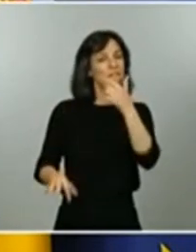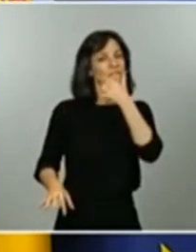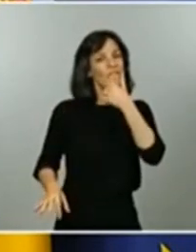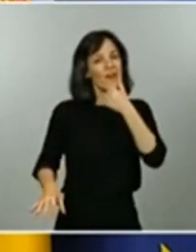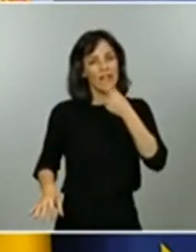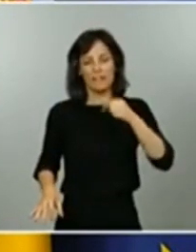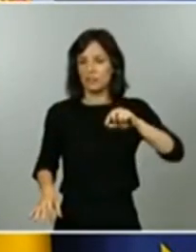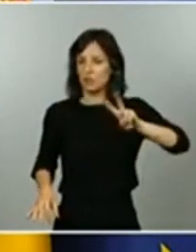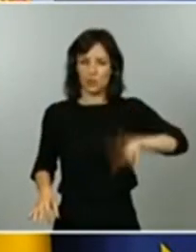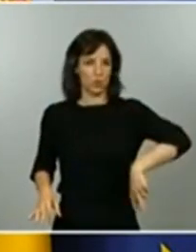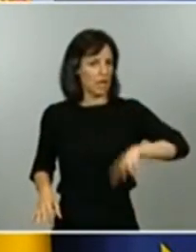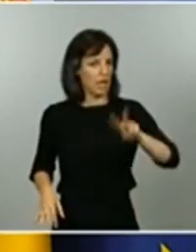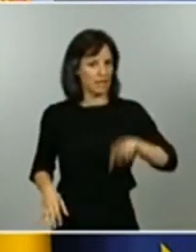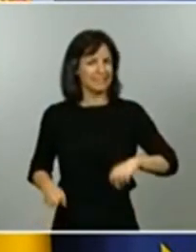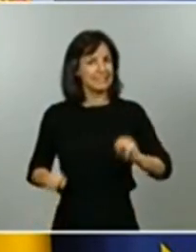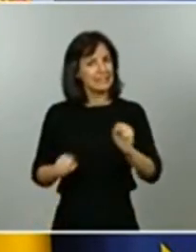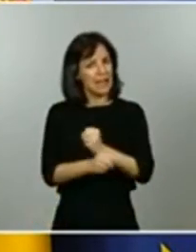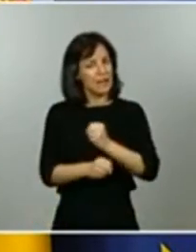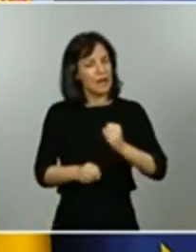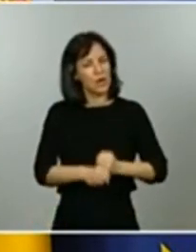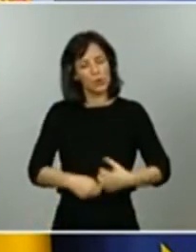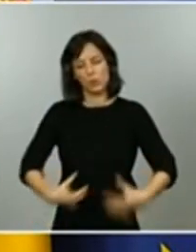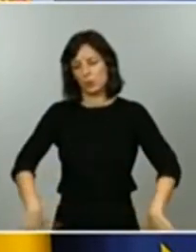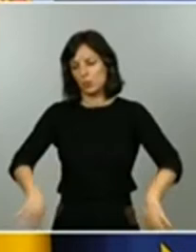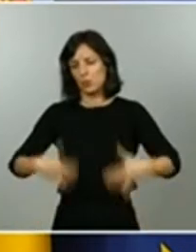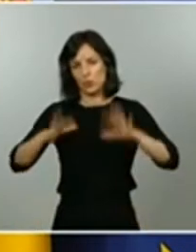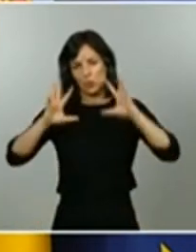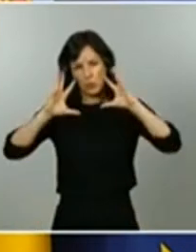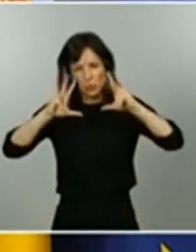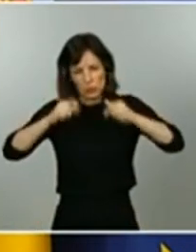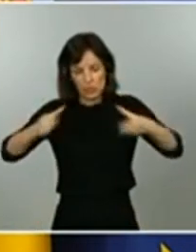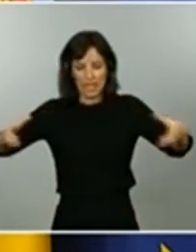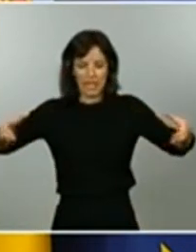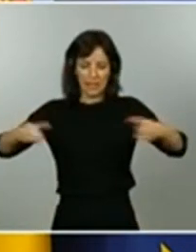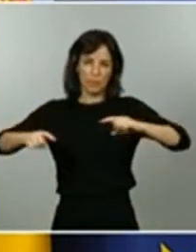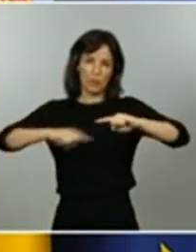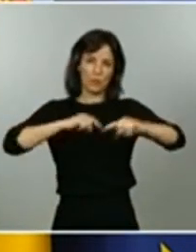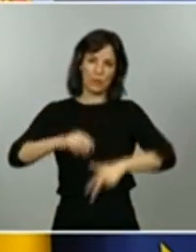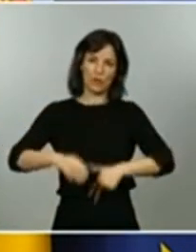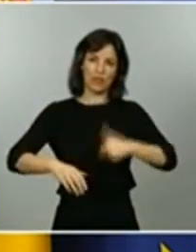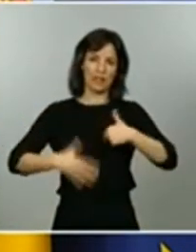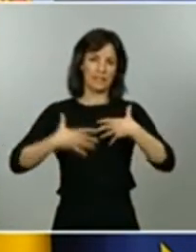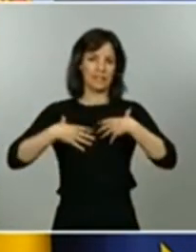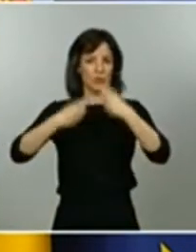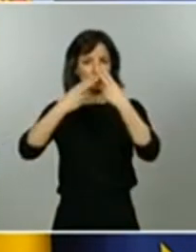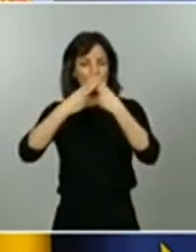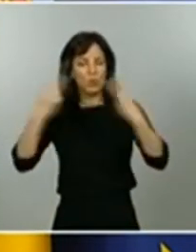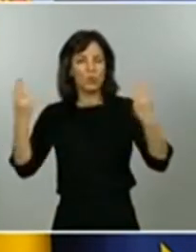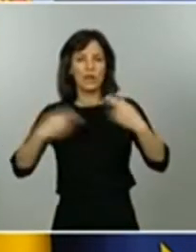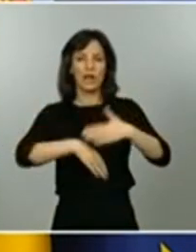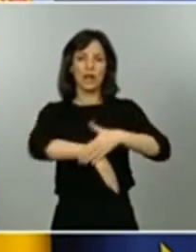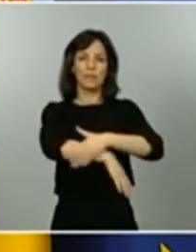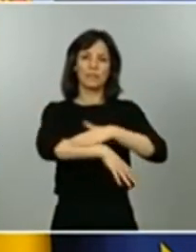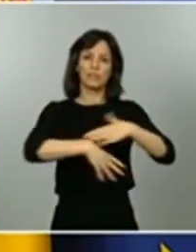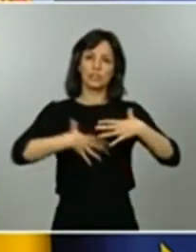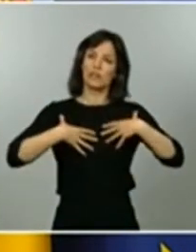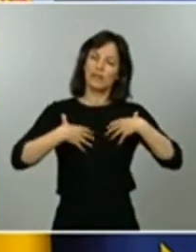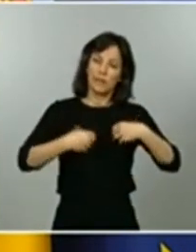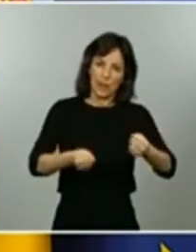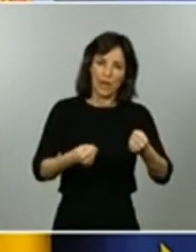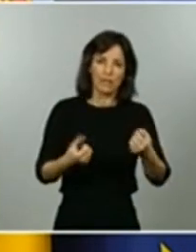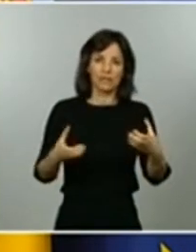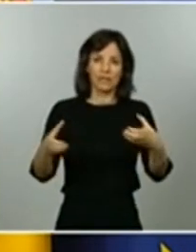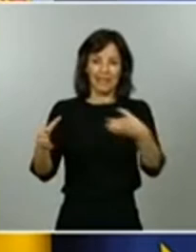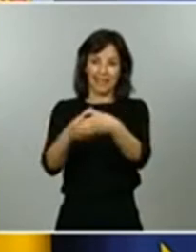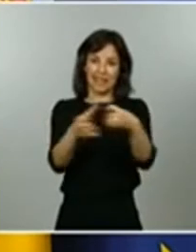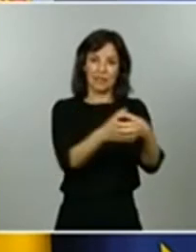trabajo muy intenso por parte de todo el equipo de la Dirección General de Salud Pública, por un lado del Ministerio de Sanidad y por todos los equipos de técnicos